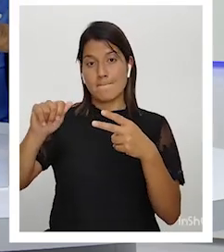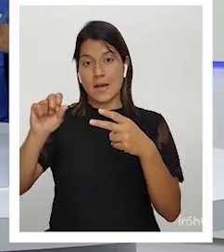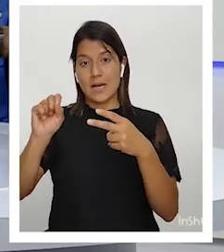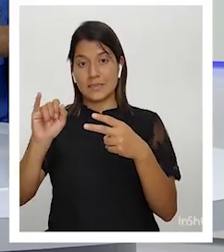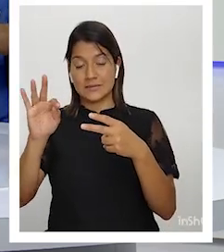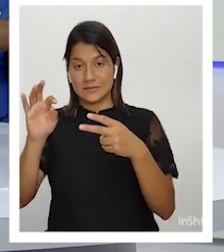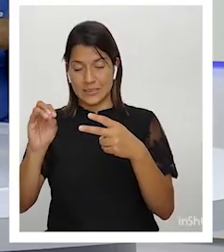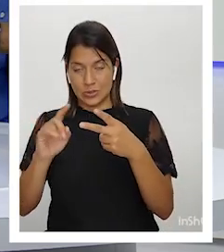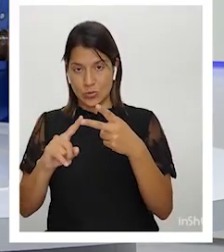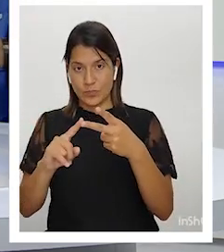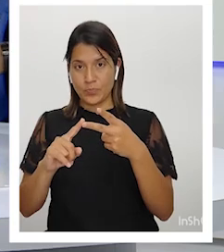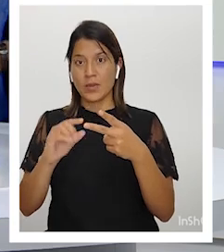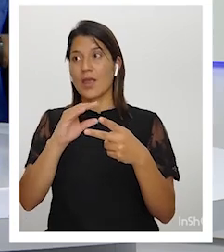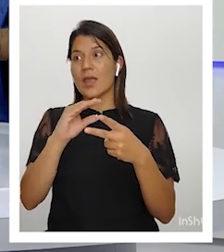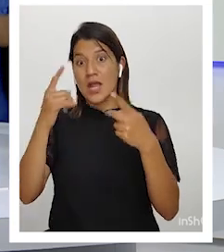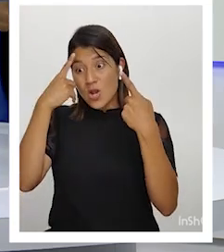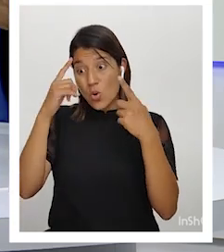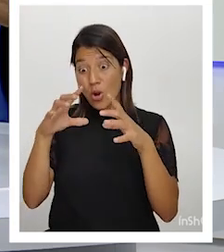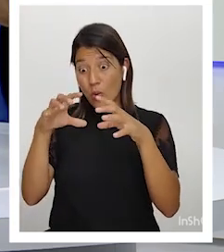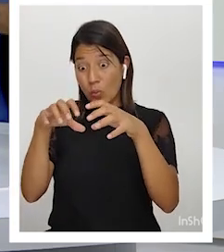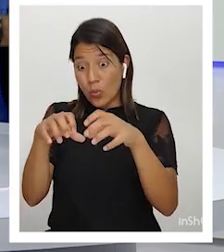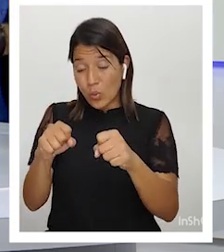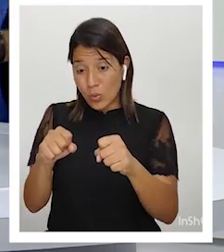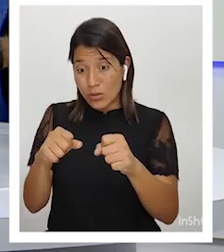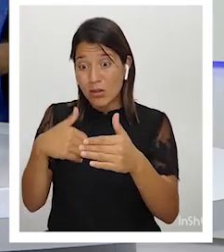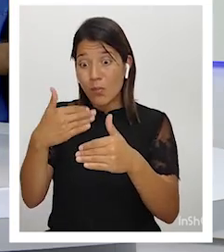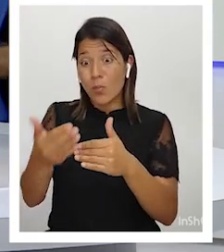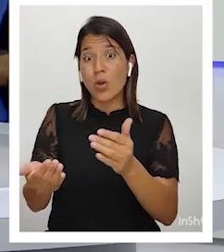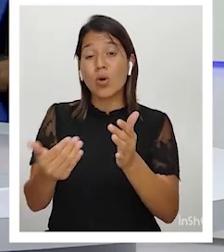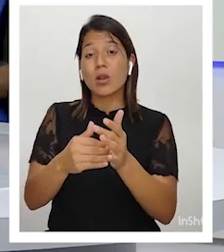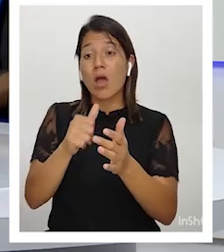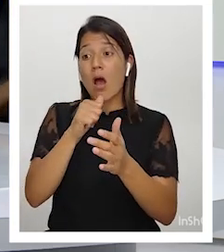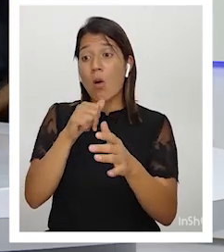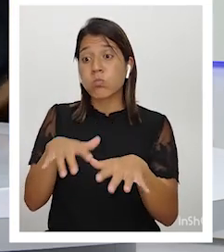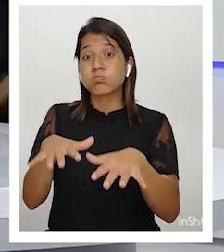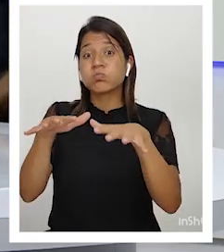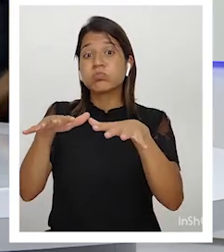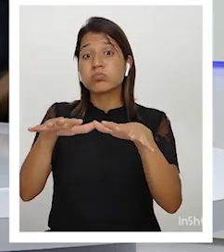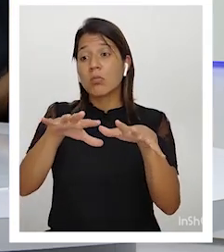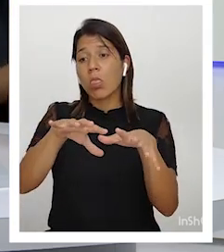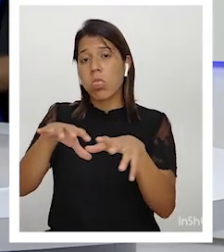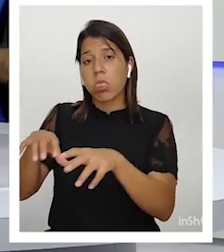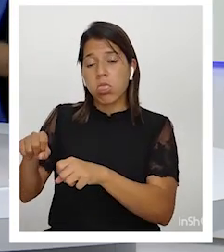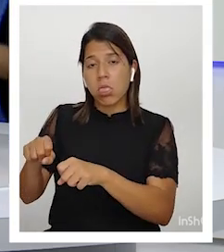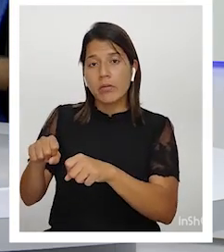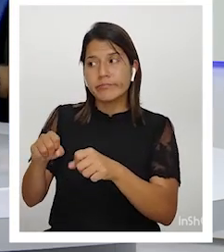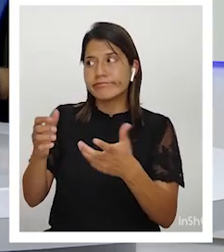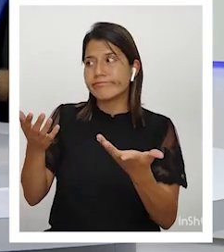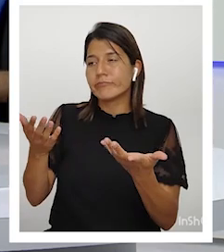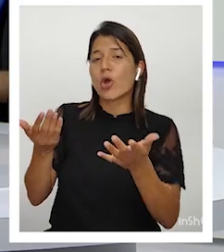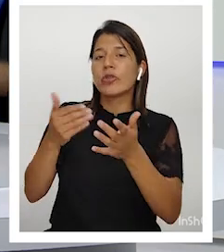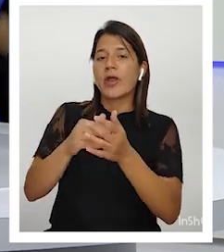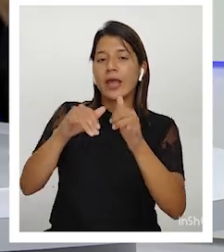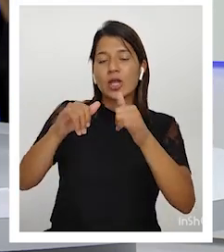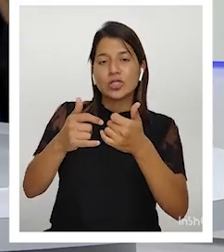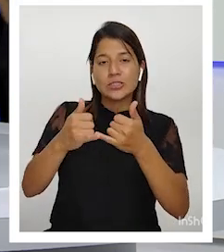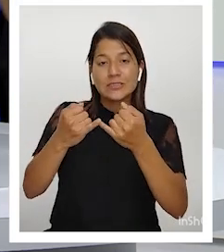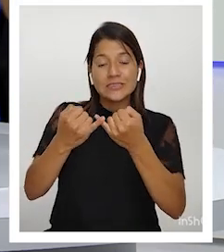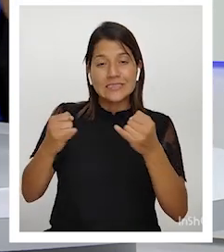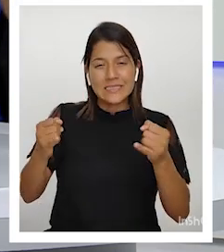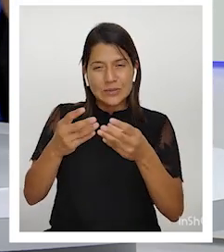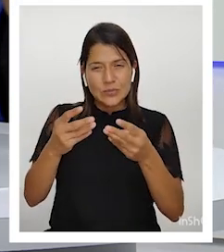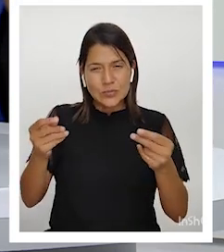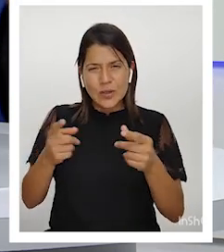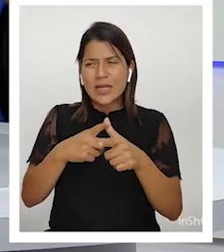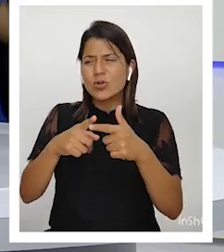una tierra que después vino otra inundación y se las llevó y los dejó tirados en la calle. Entonces, ya ellos sabían lo que era el trabajar en